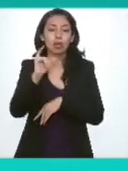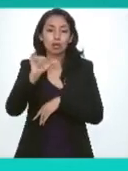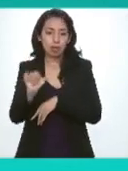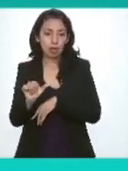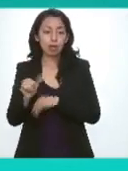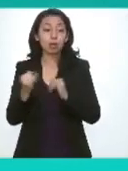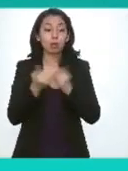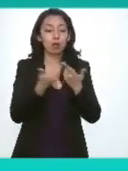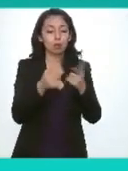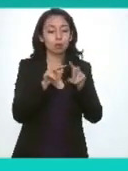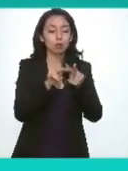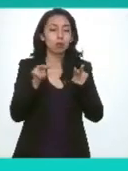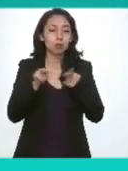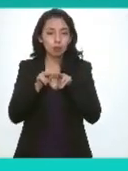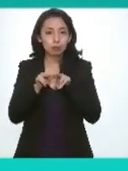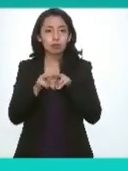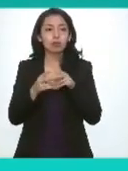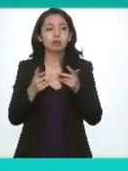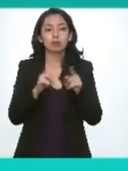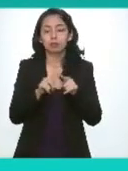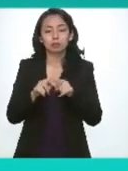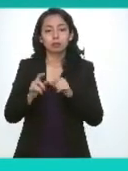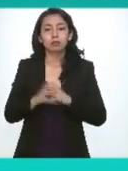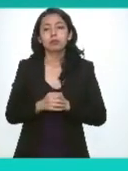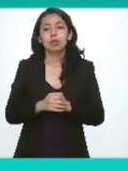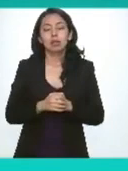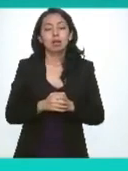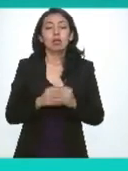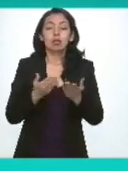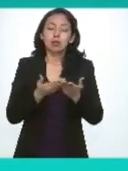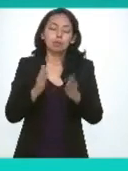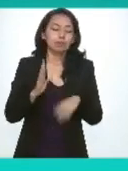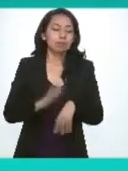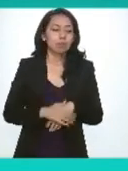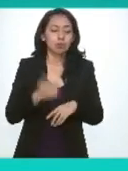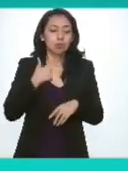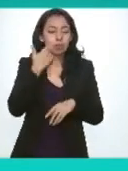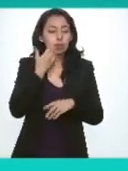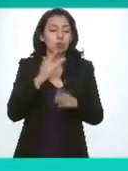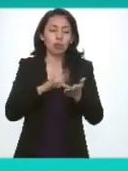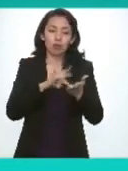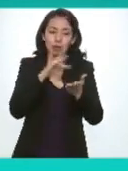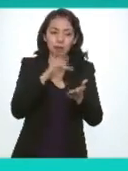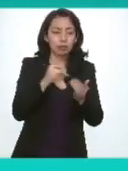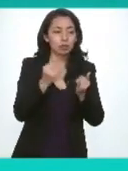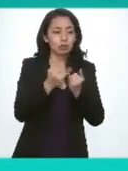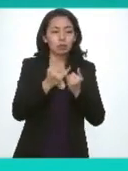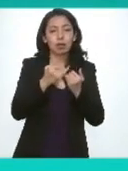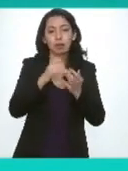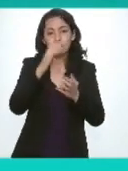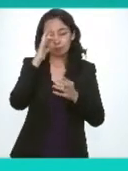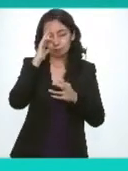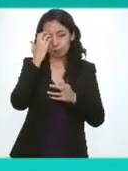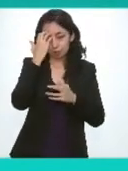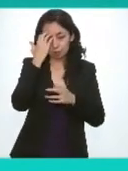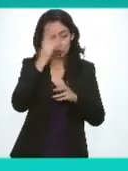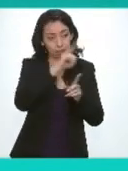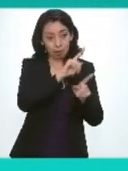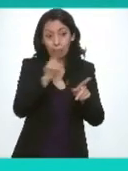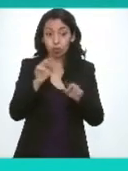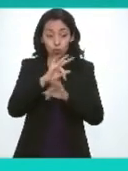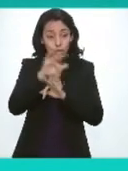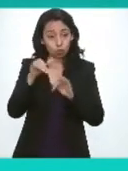grupos en situación de vulnerabilidad y particularmente quiero agradecer y reconocer a todos comisionadas